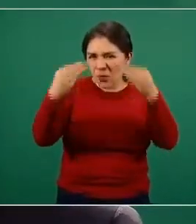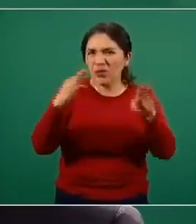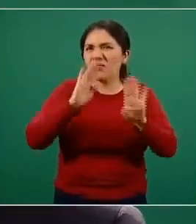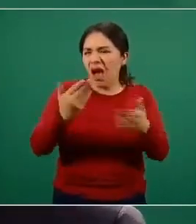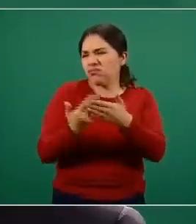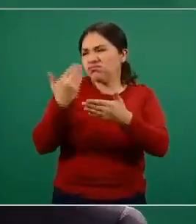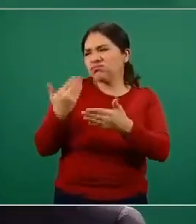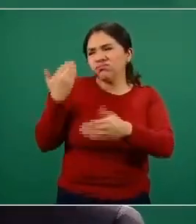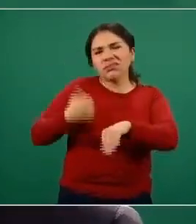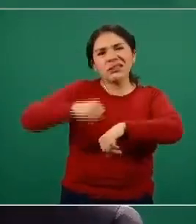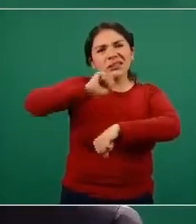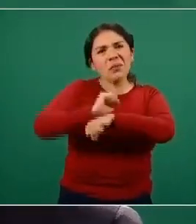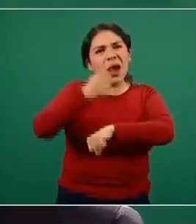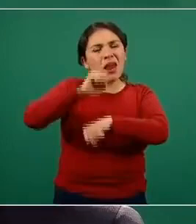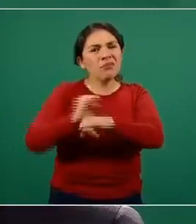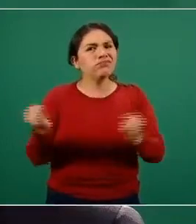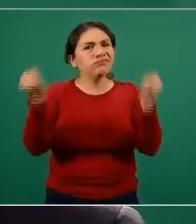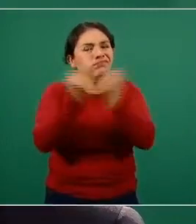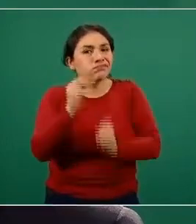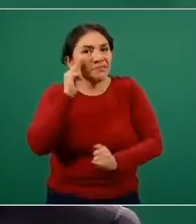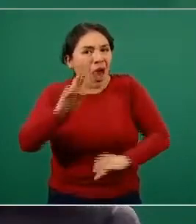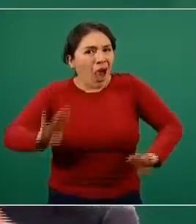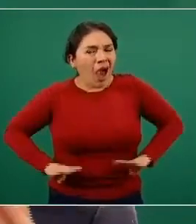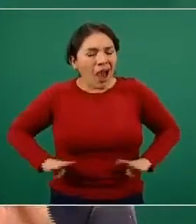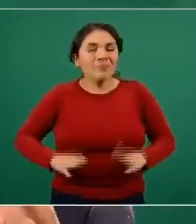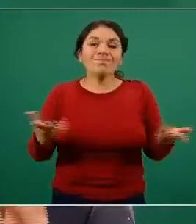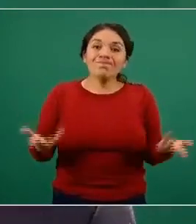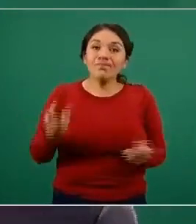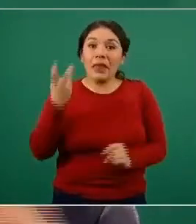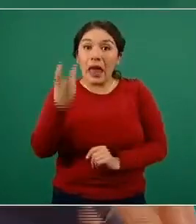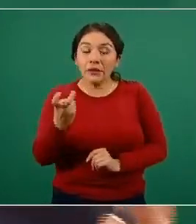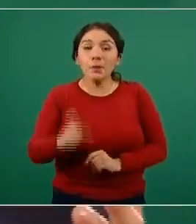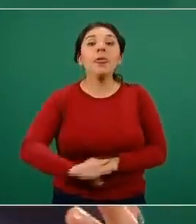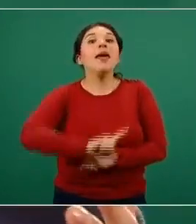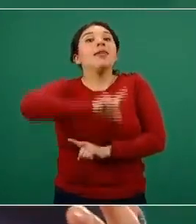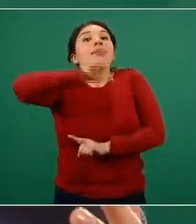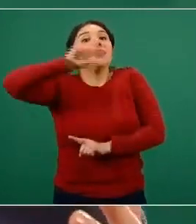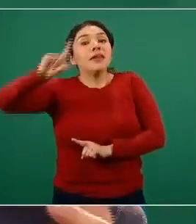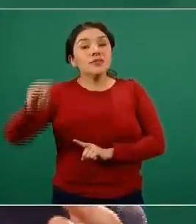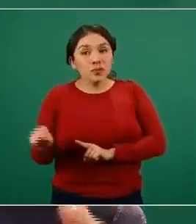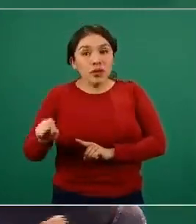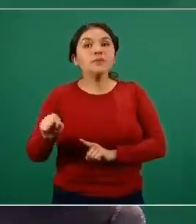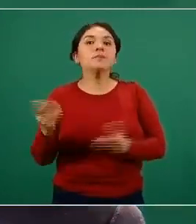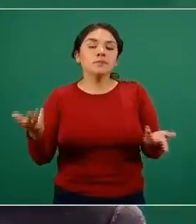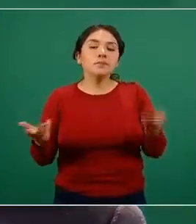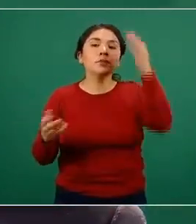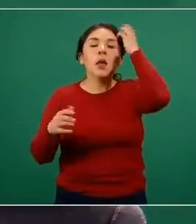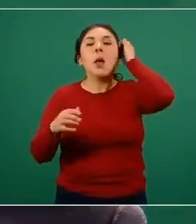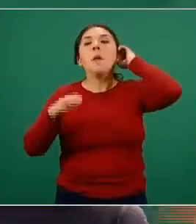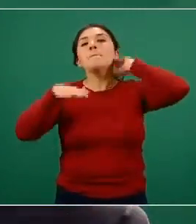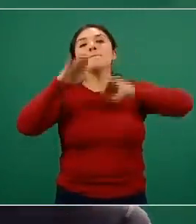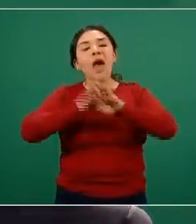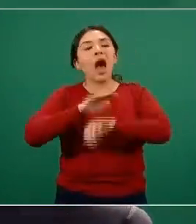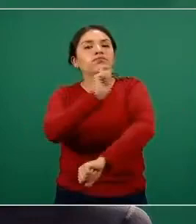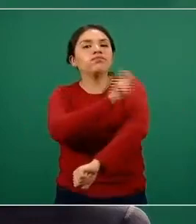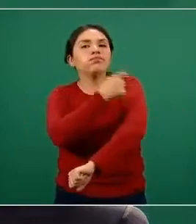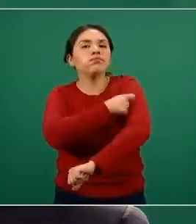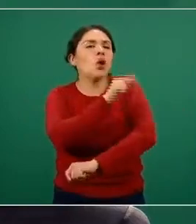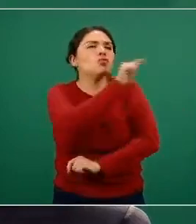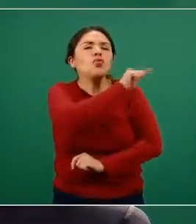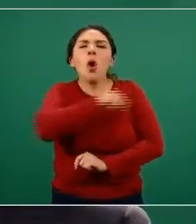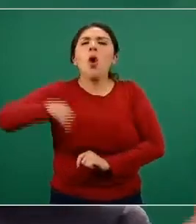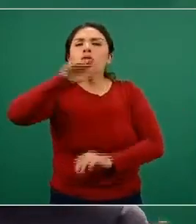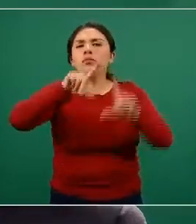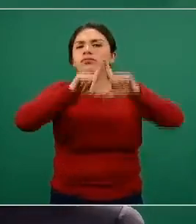durante varias semanas con las curvas epidémicas estatales y posteriormente pasaremos a todas las entidades